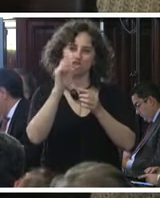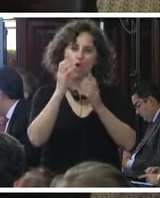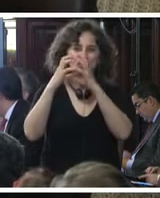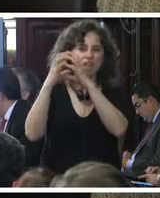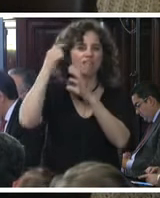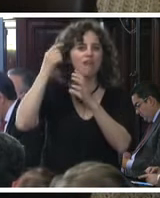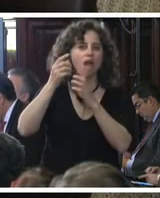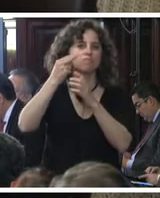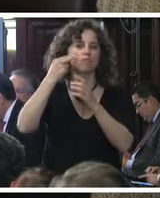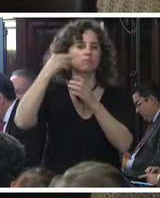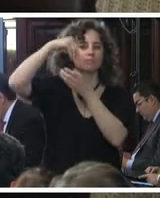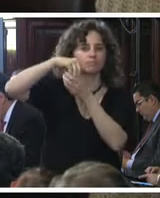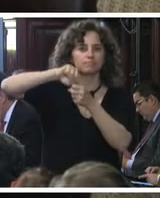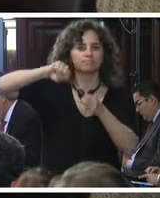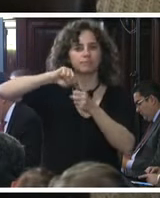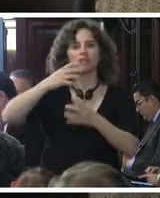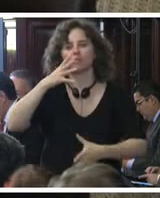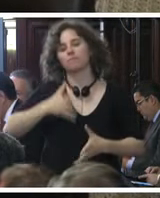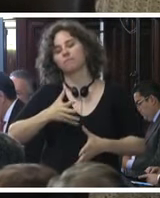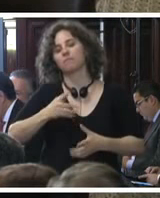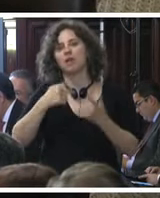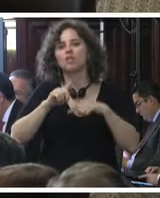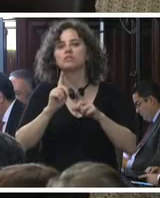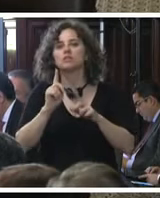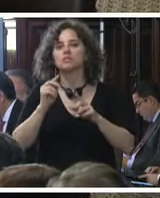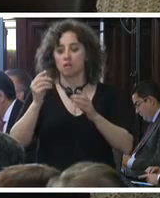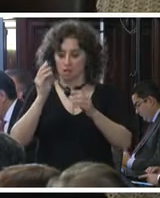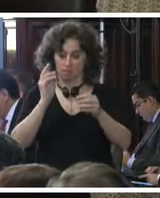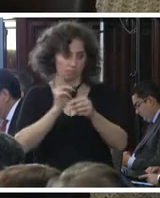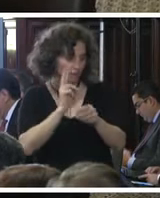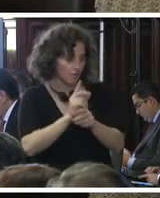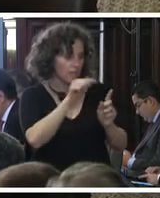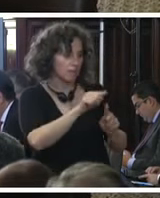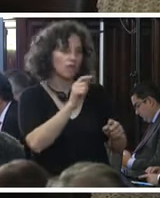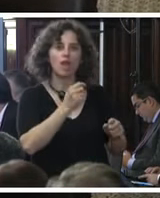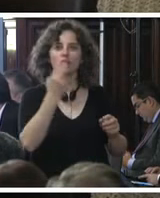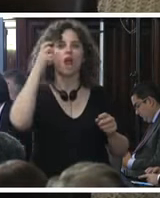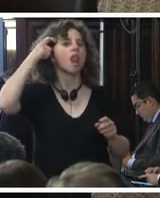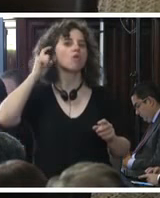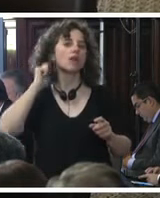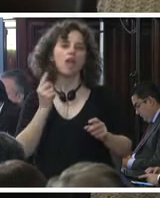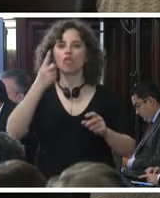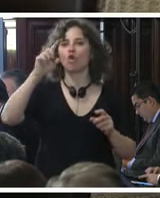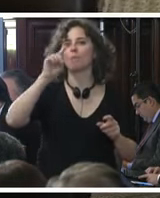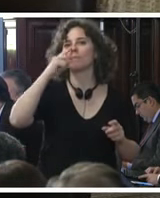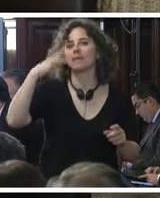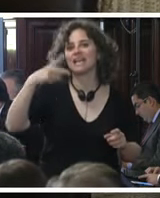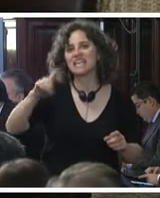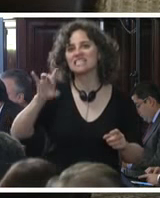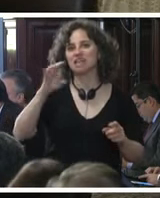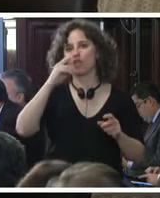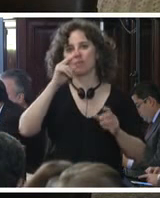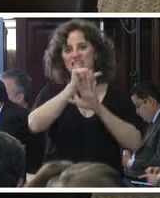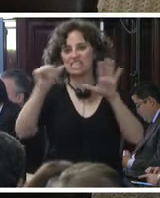Aldo fue atendido inicialmente en neurología 2014 2015 en 2016 fue